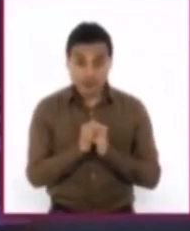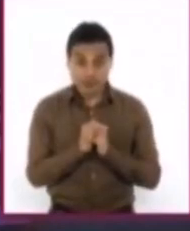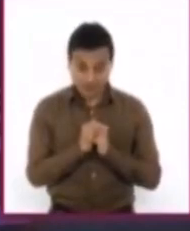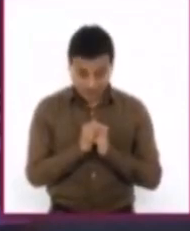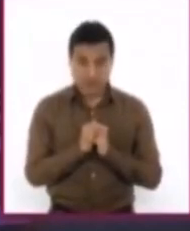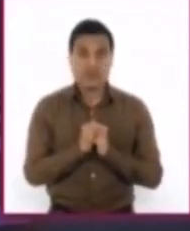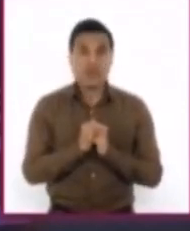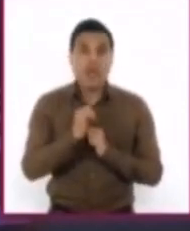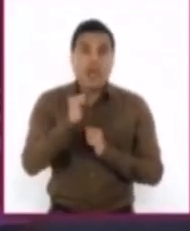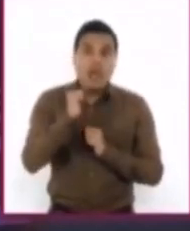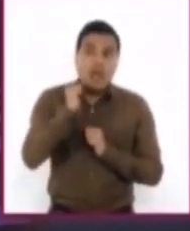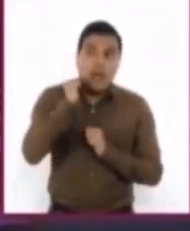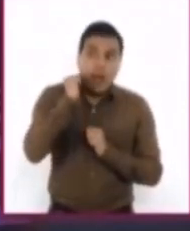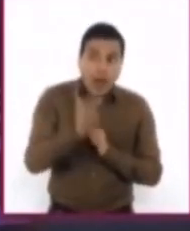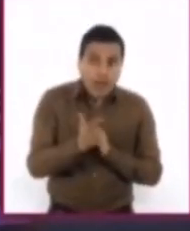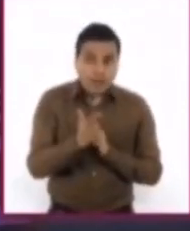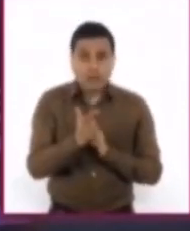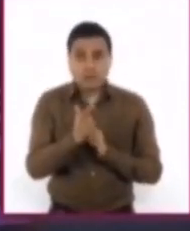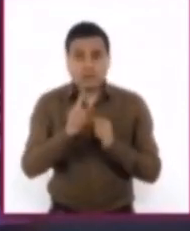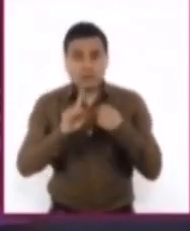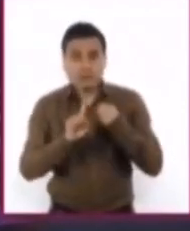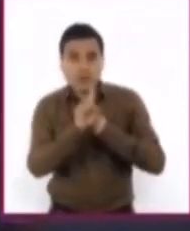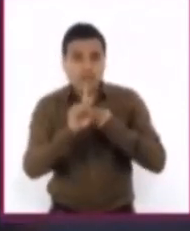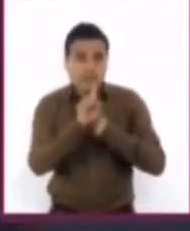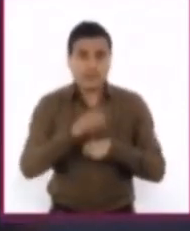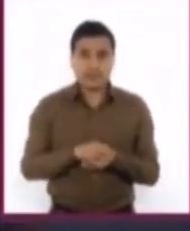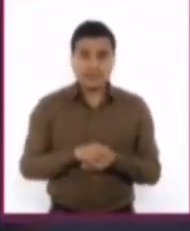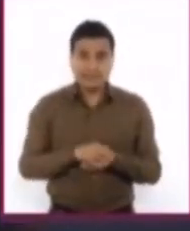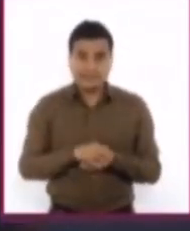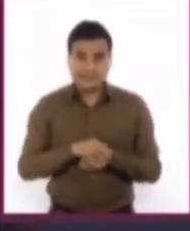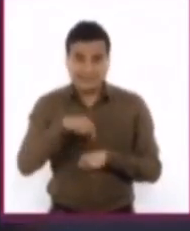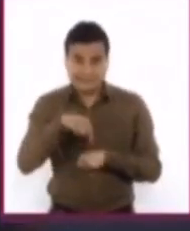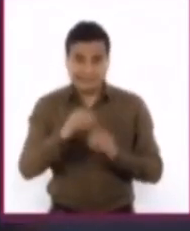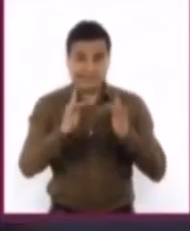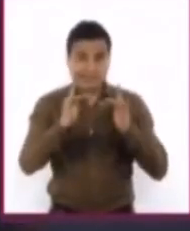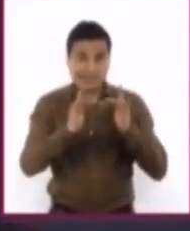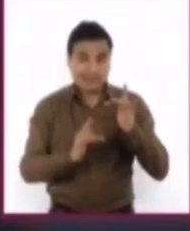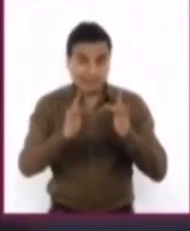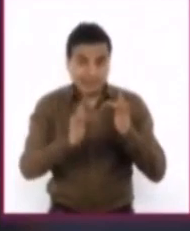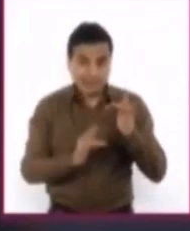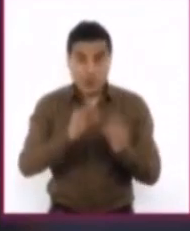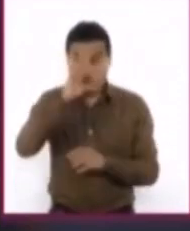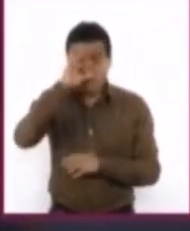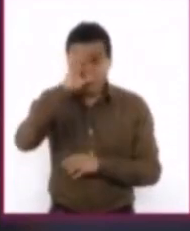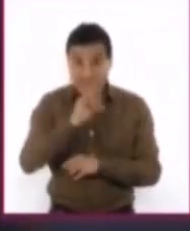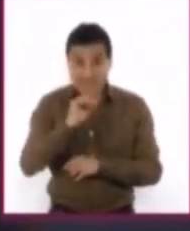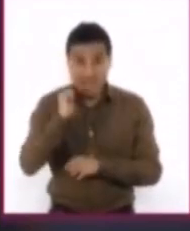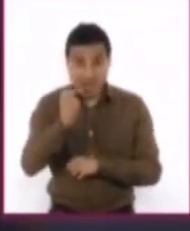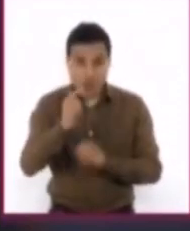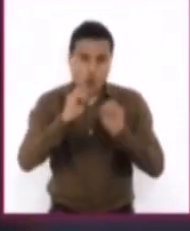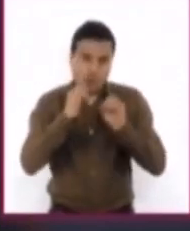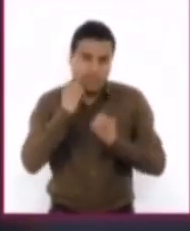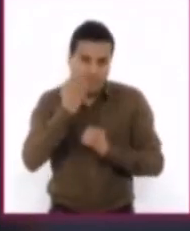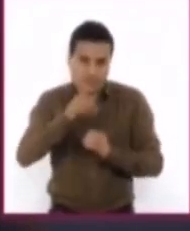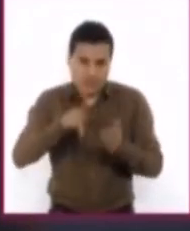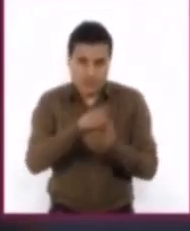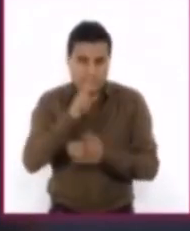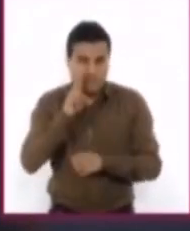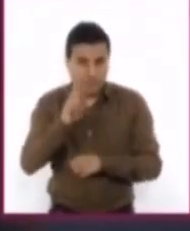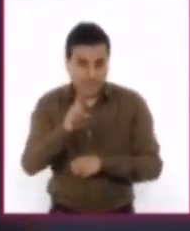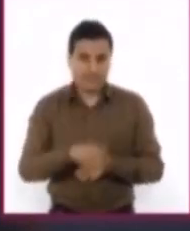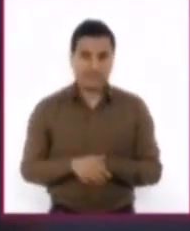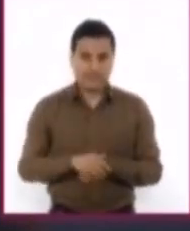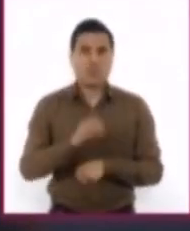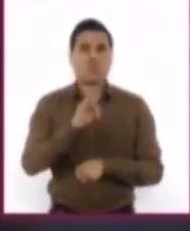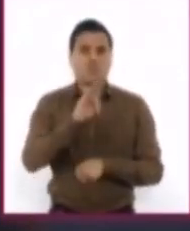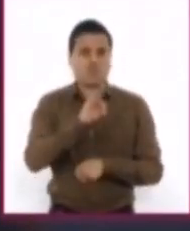por alguna situación técnica o de otra naturaleza no pueden ver la sesión, o incluso por si desean volver a verla, les recuerdo que su